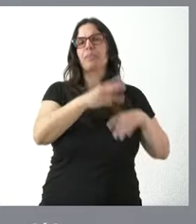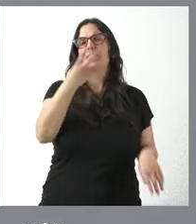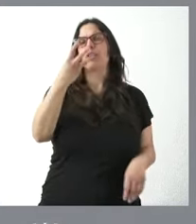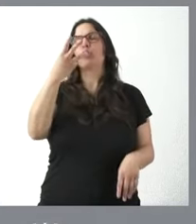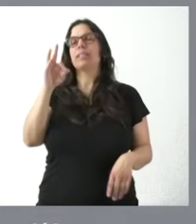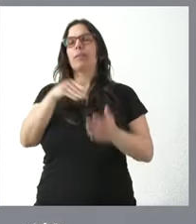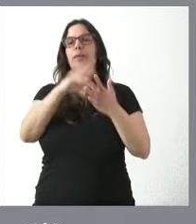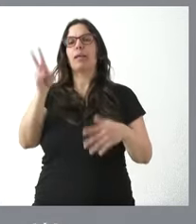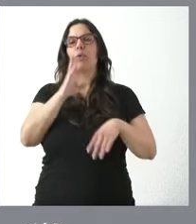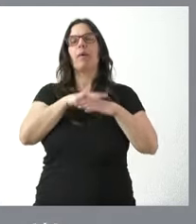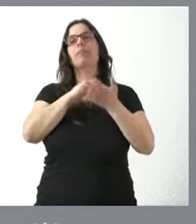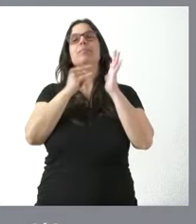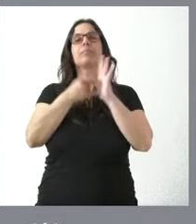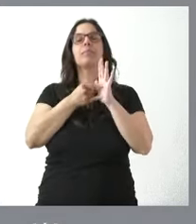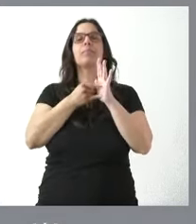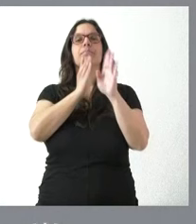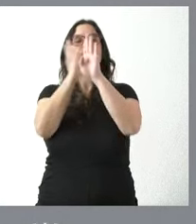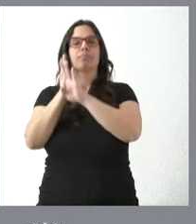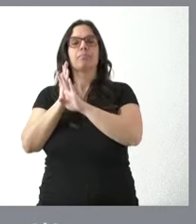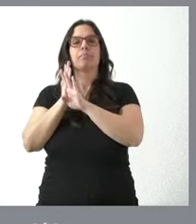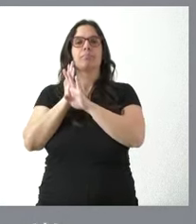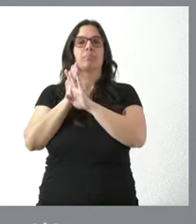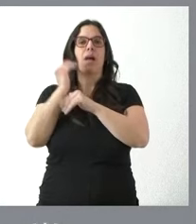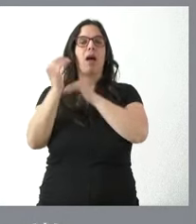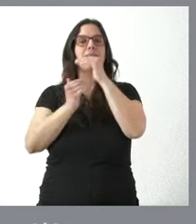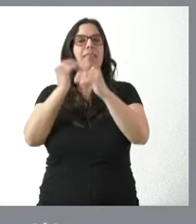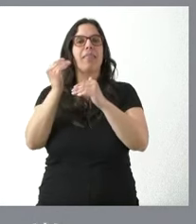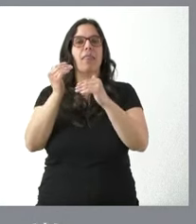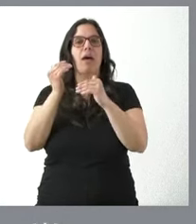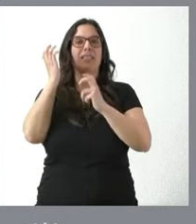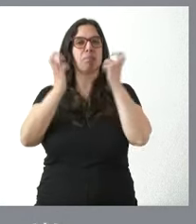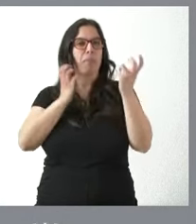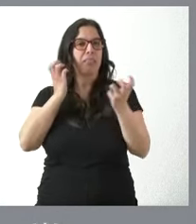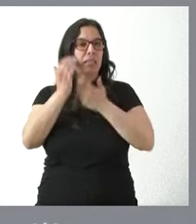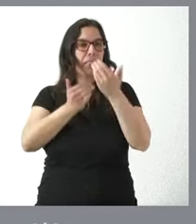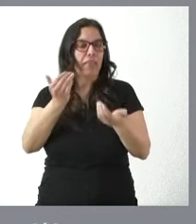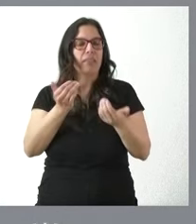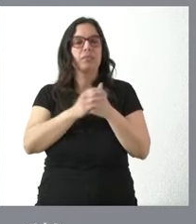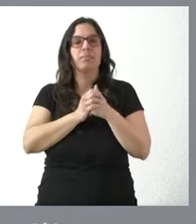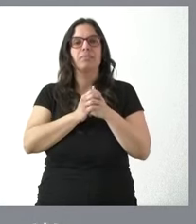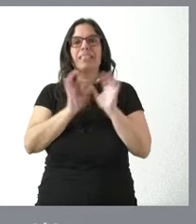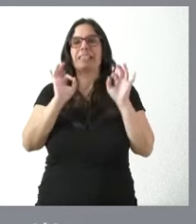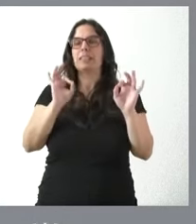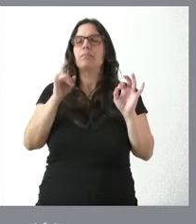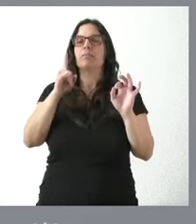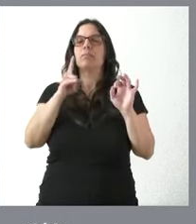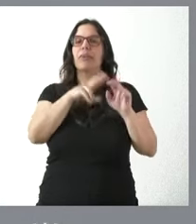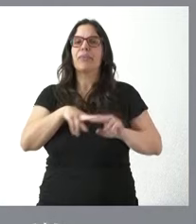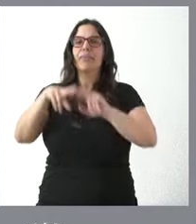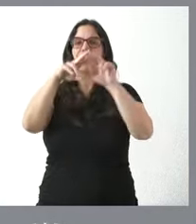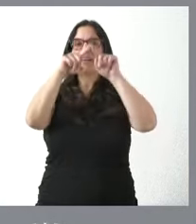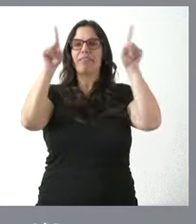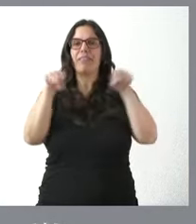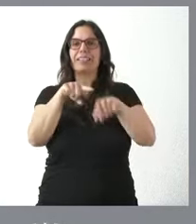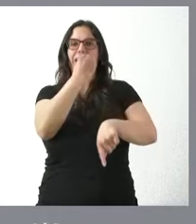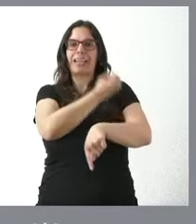de planificación de las especies avanzadas en la comunidad. En concreto, se van a analizar las fichas de registro administrativo